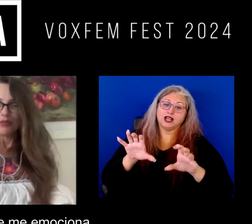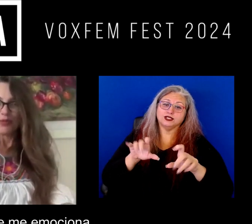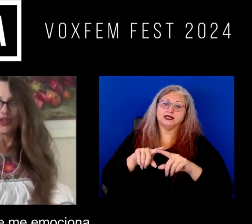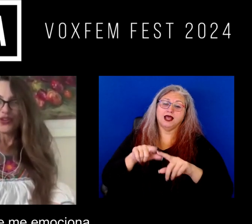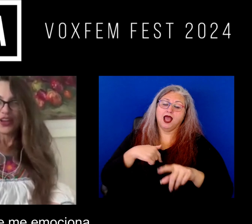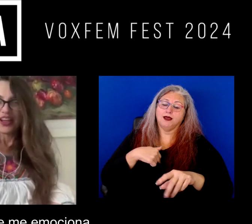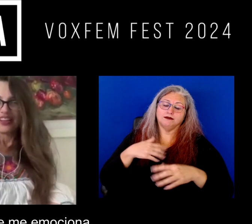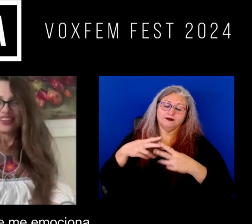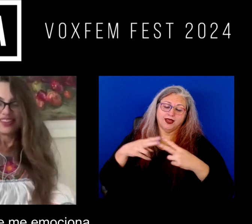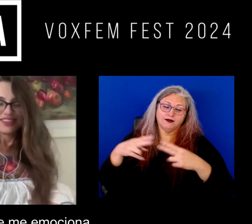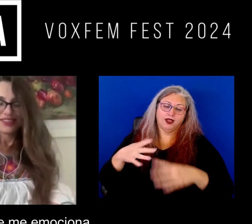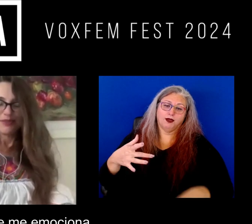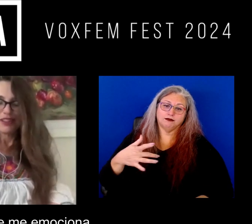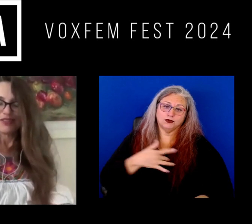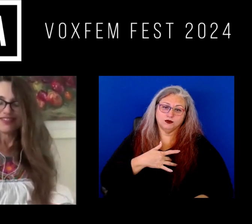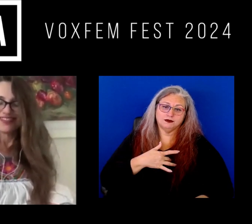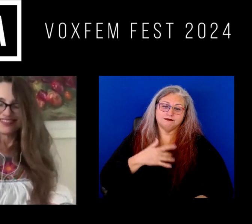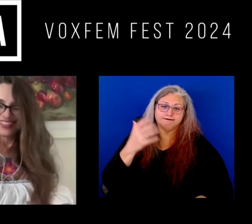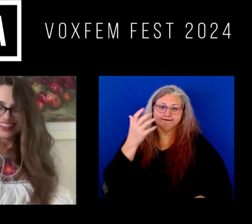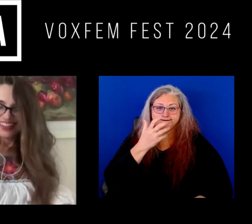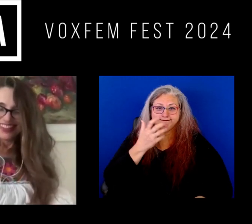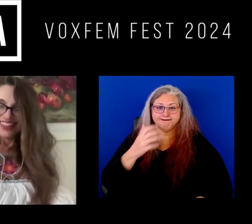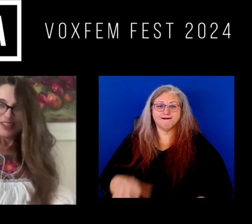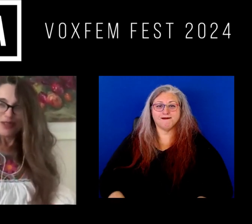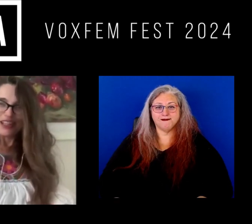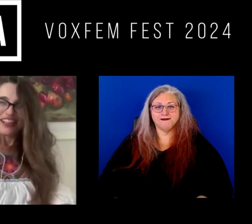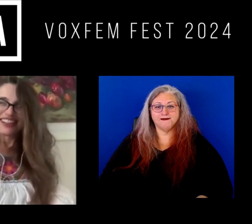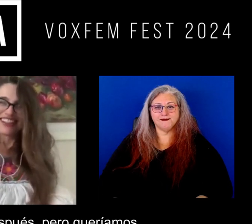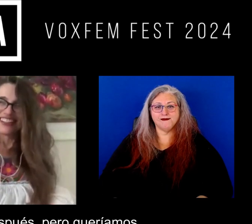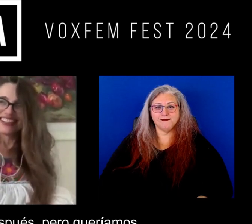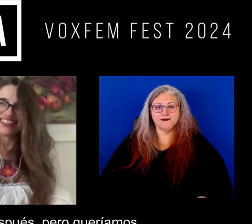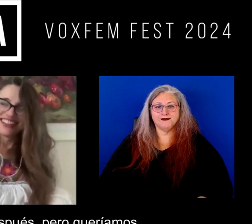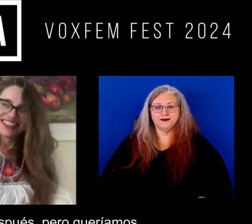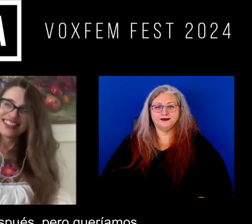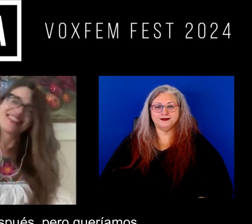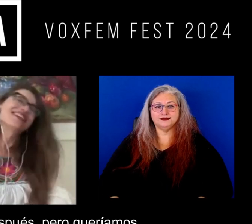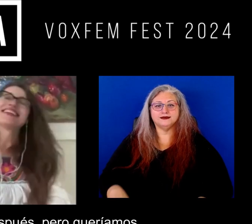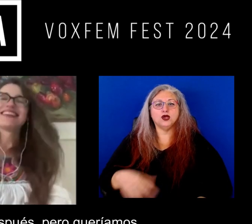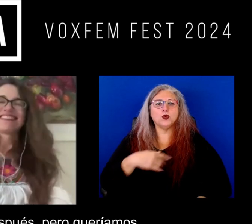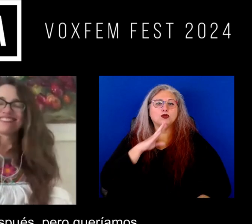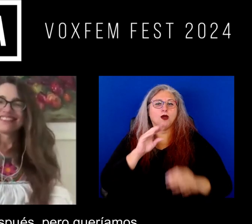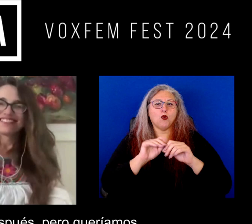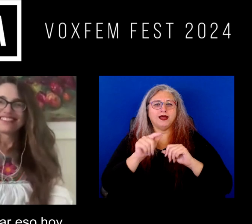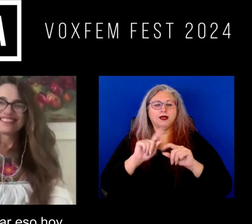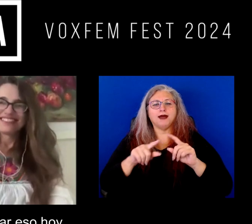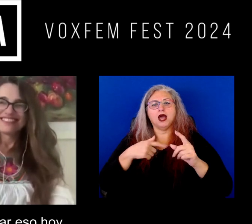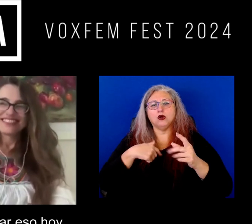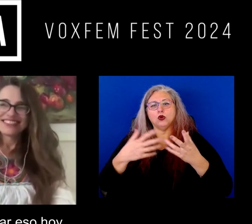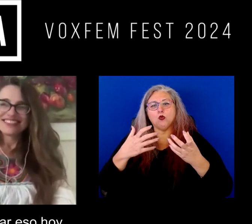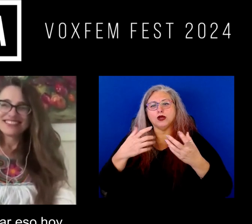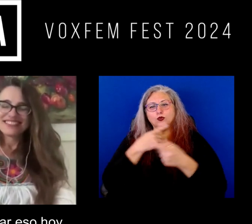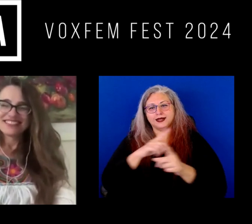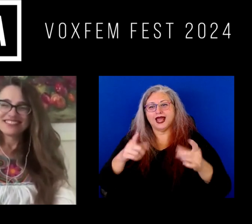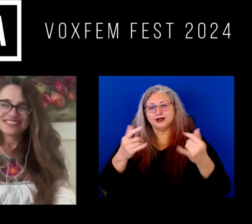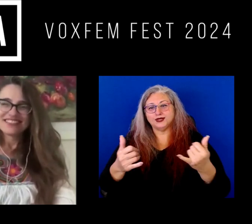que me emociona y bueno pues nada hablamos más después pero queríamos anunciar